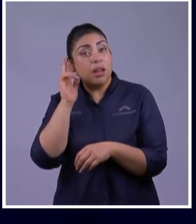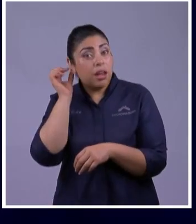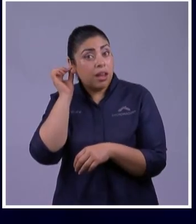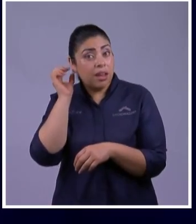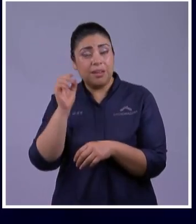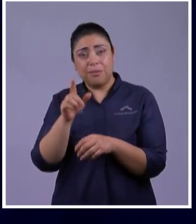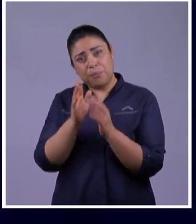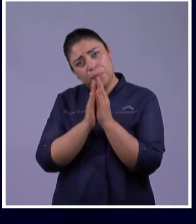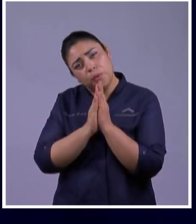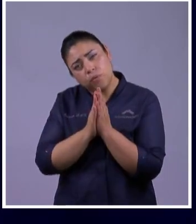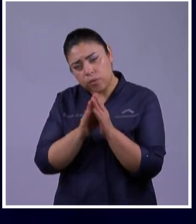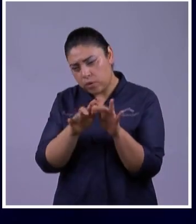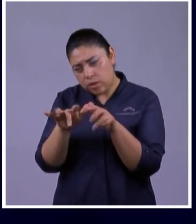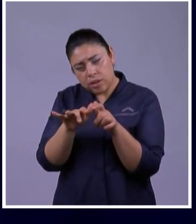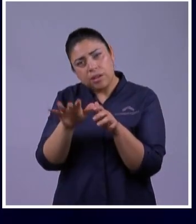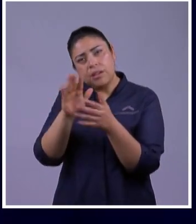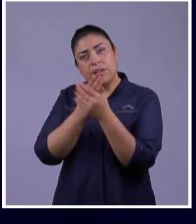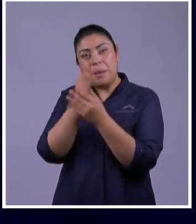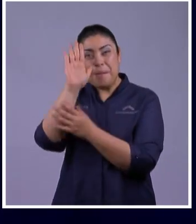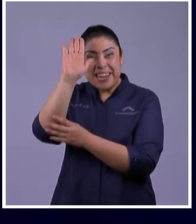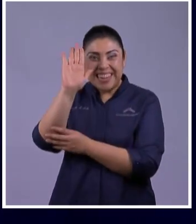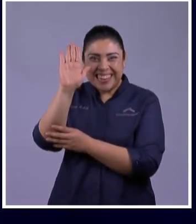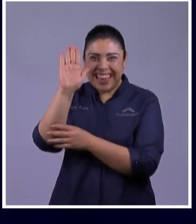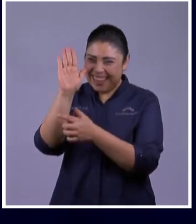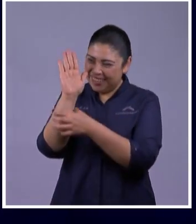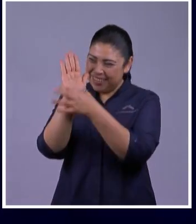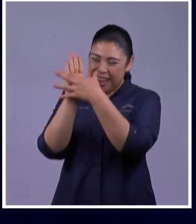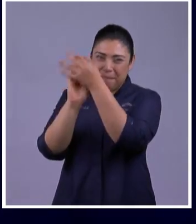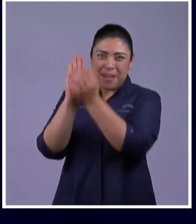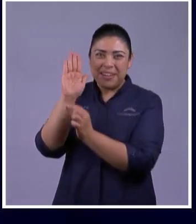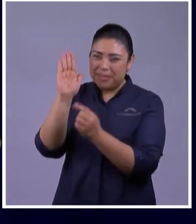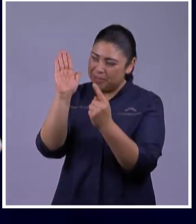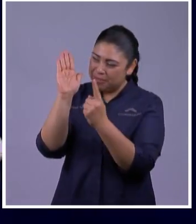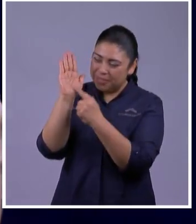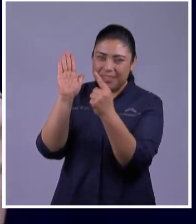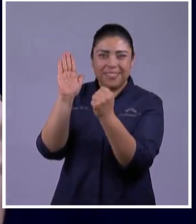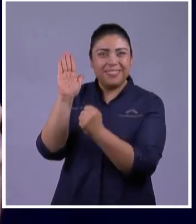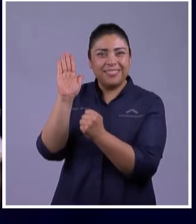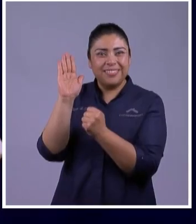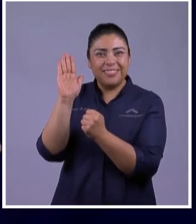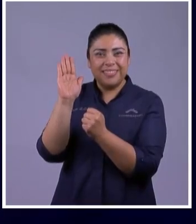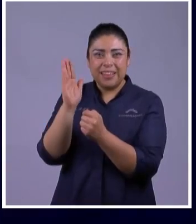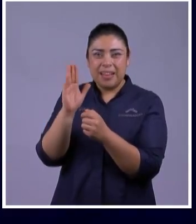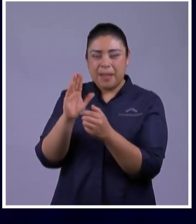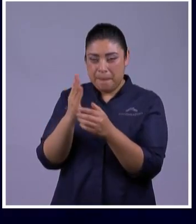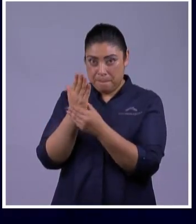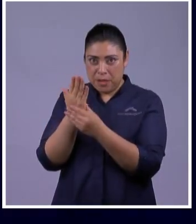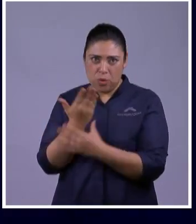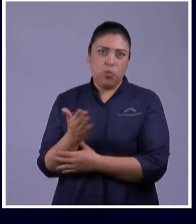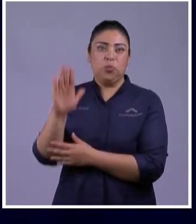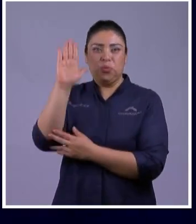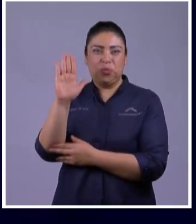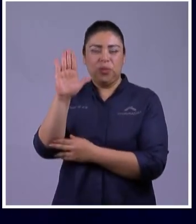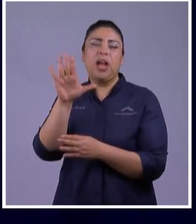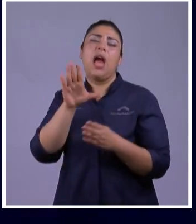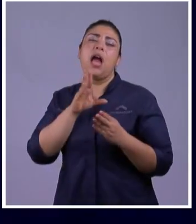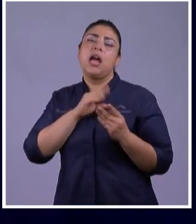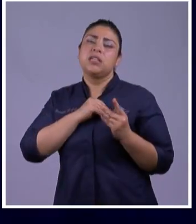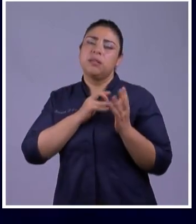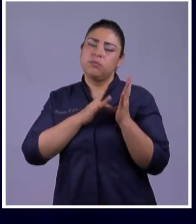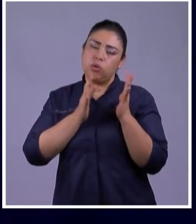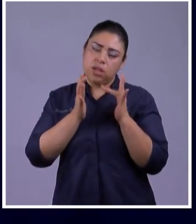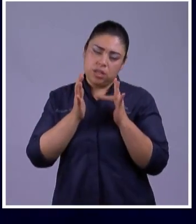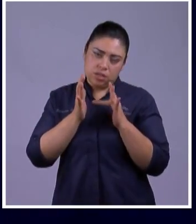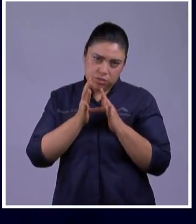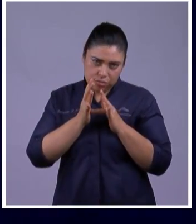Dice Que Recibes A Jesús Y Ahí Vas A Oprimir Un Botón Que Dice Levantar La Mano También Al Final Puedes Pondar Ahí Tus Oraciones